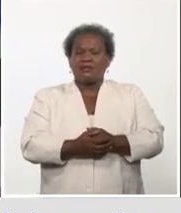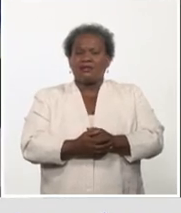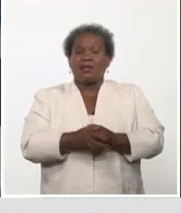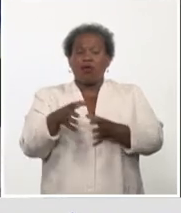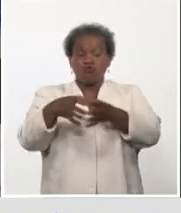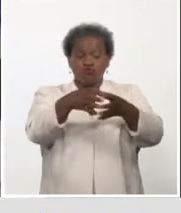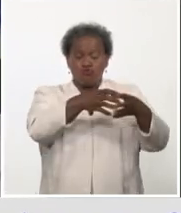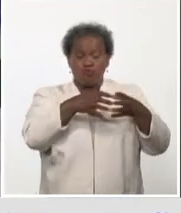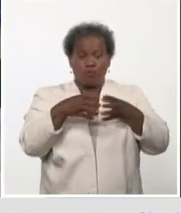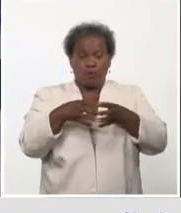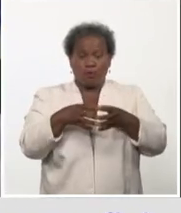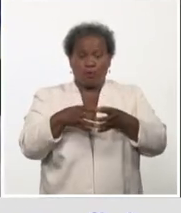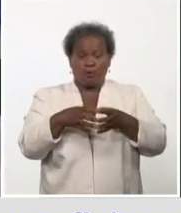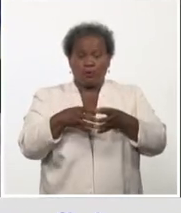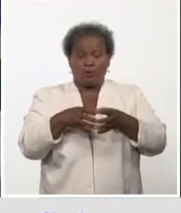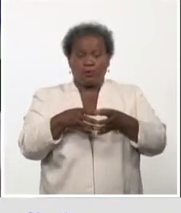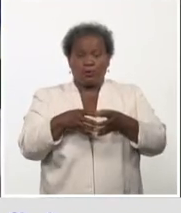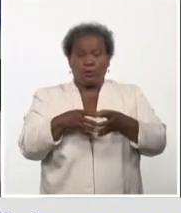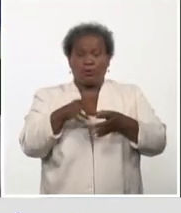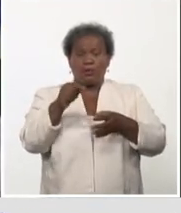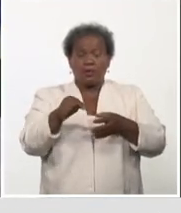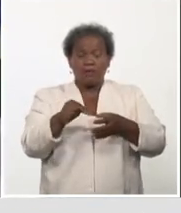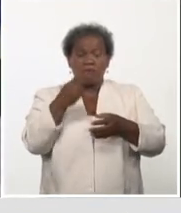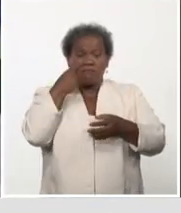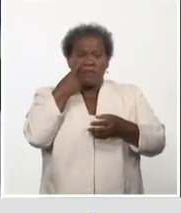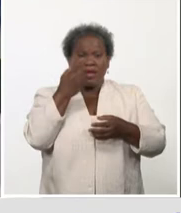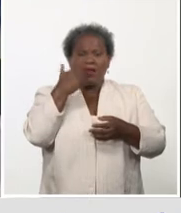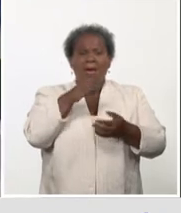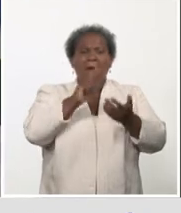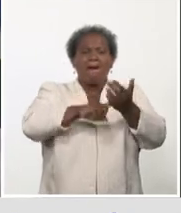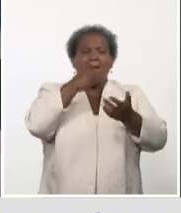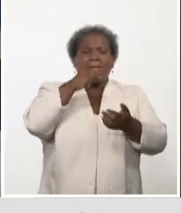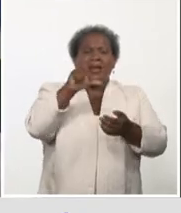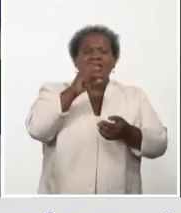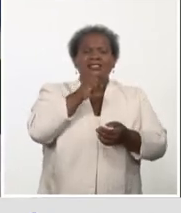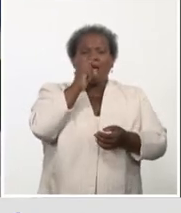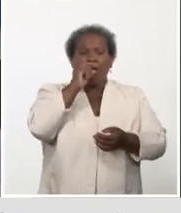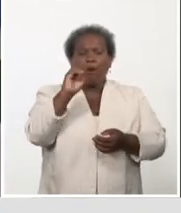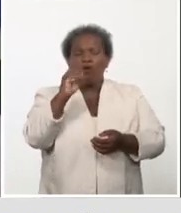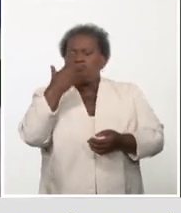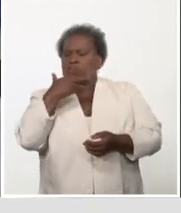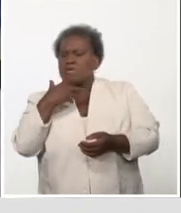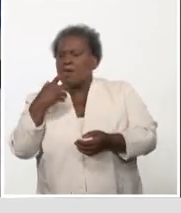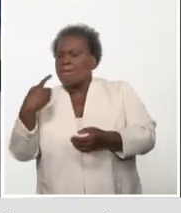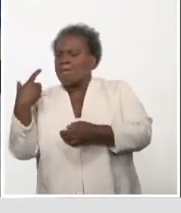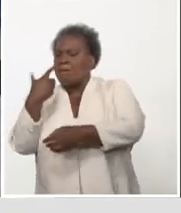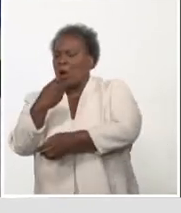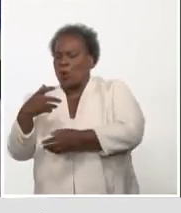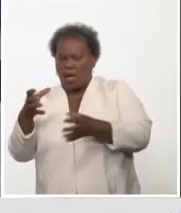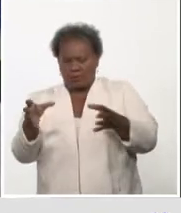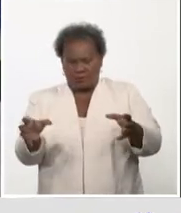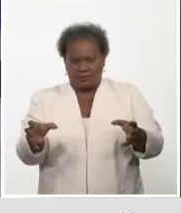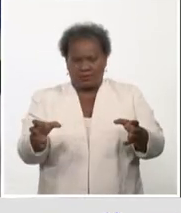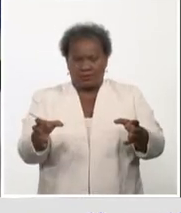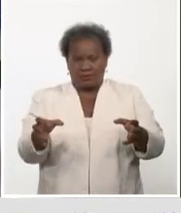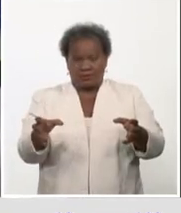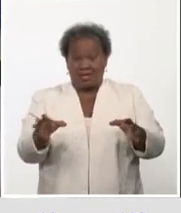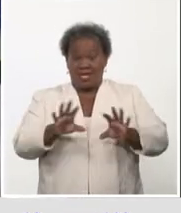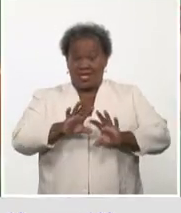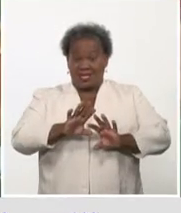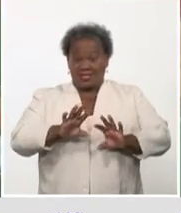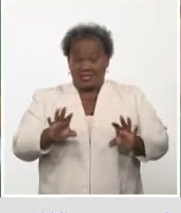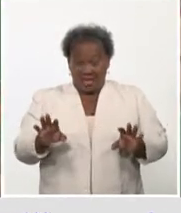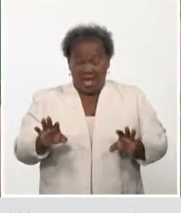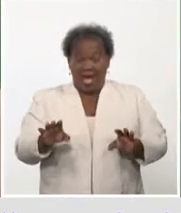son placebo y quién sería la vacuna. Entonces se procedería a vacunar a los